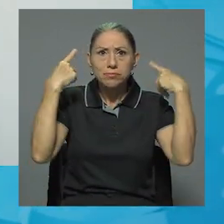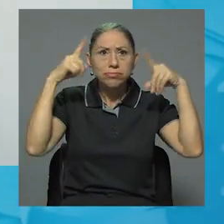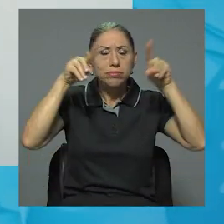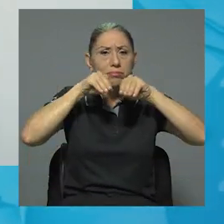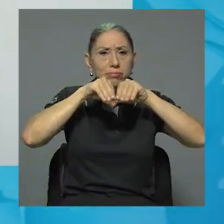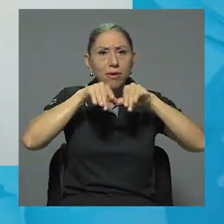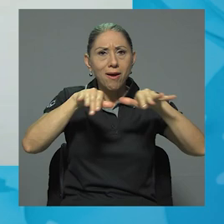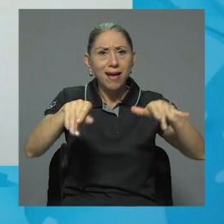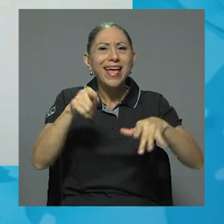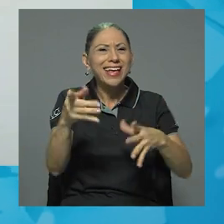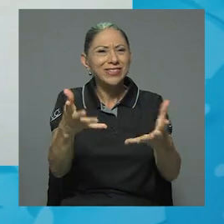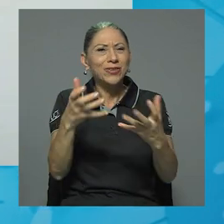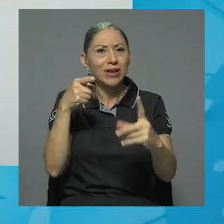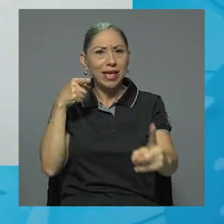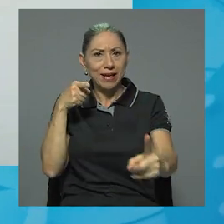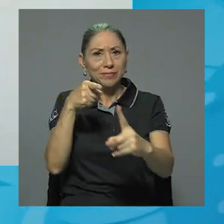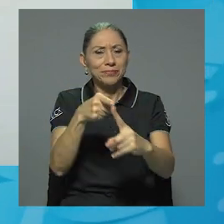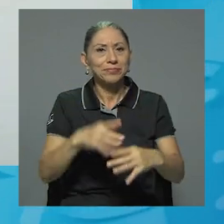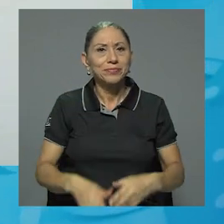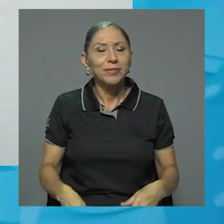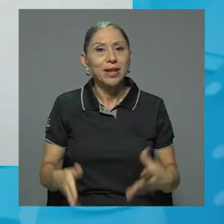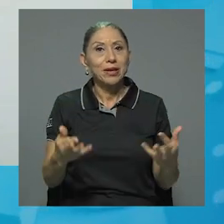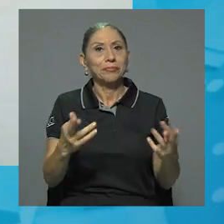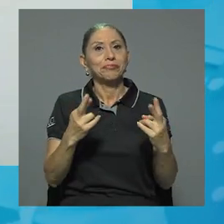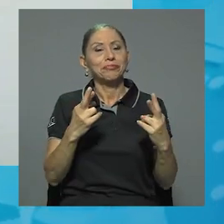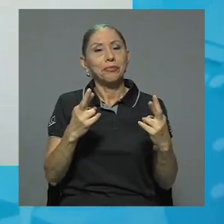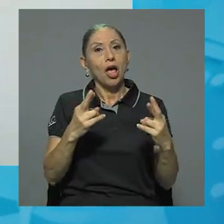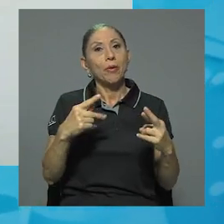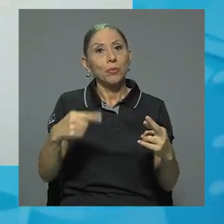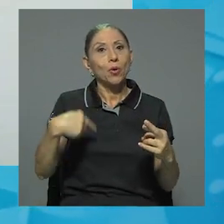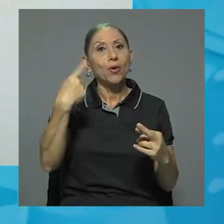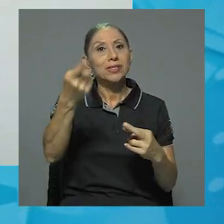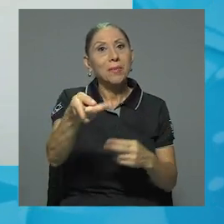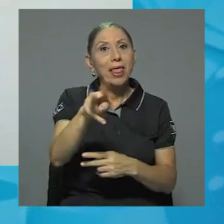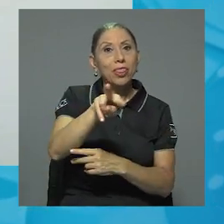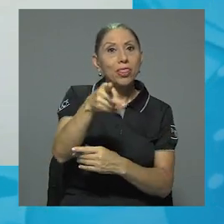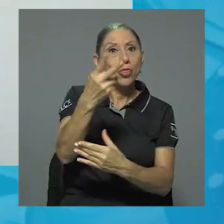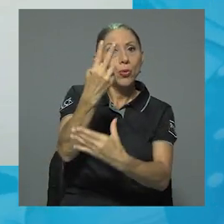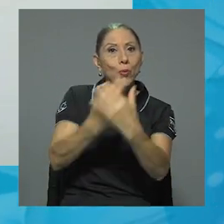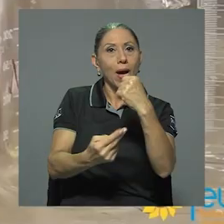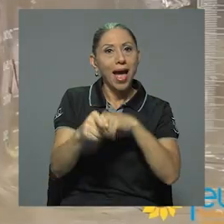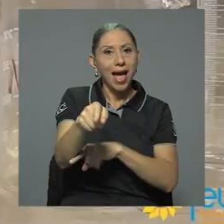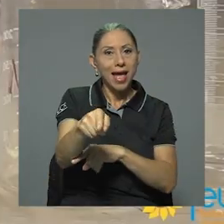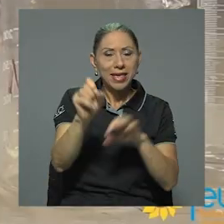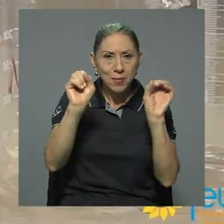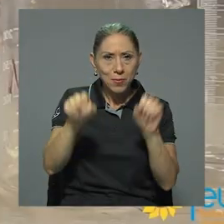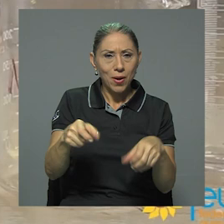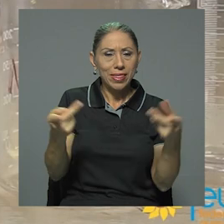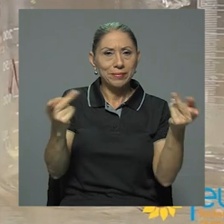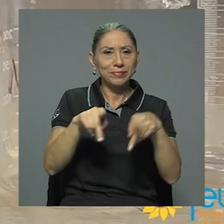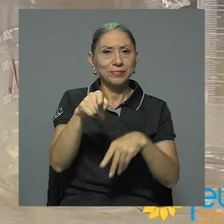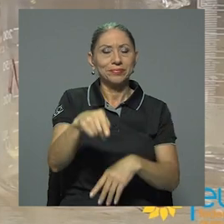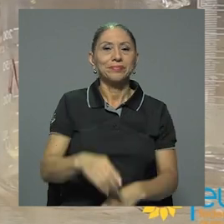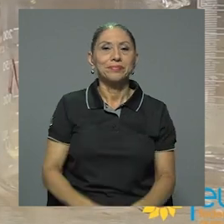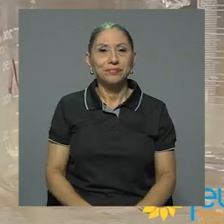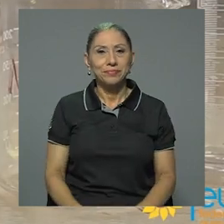pues eso es lo que buscamos. Que a la próximamente sea dual, mixto, y que pueda generar eso.